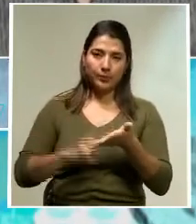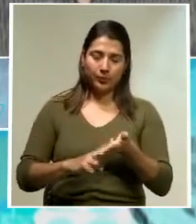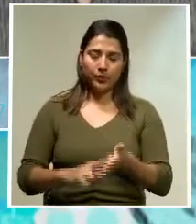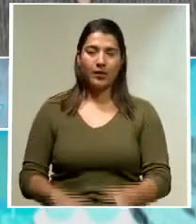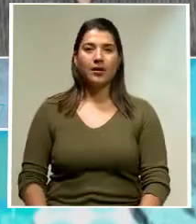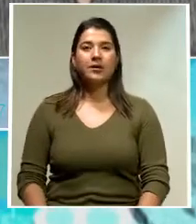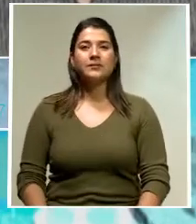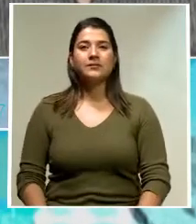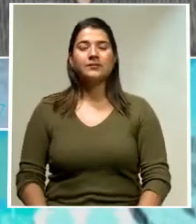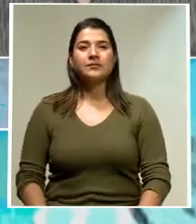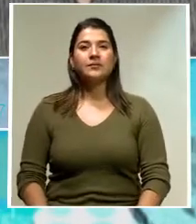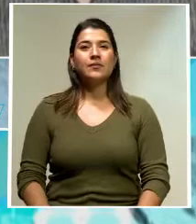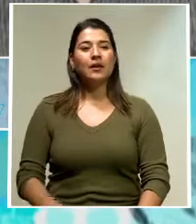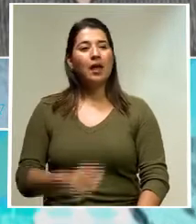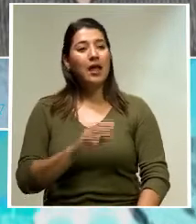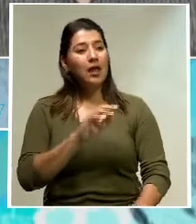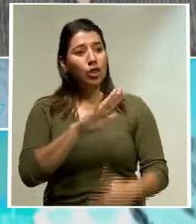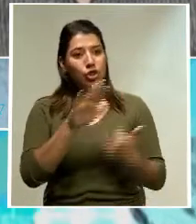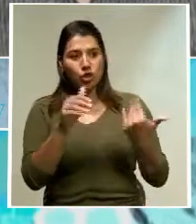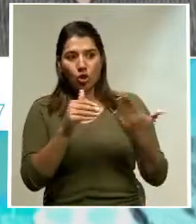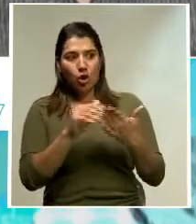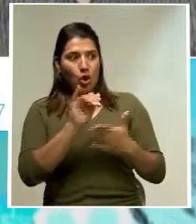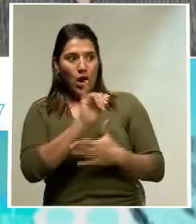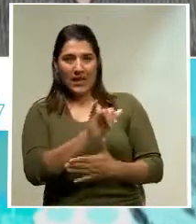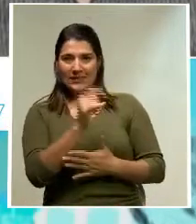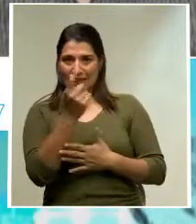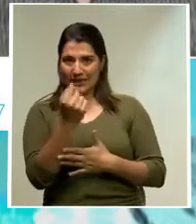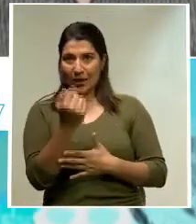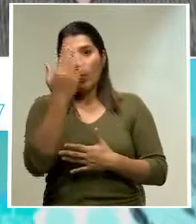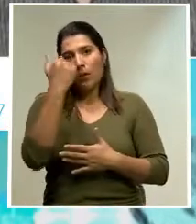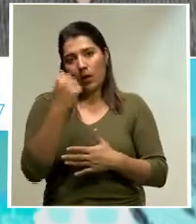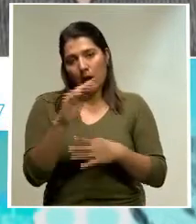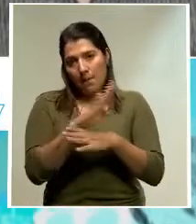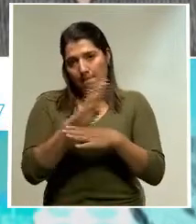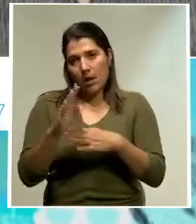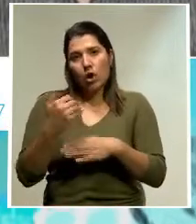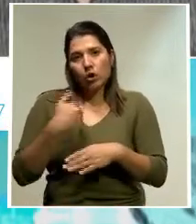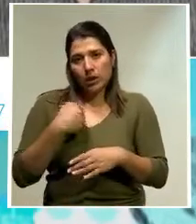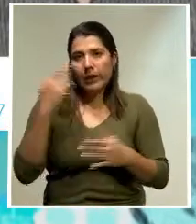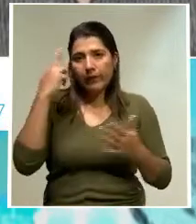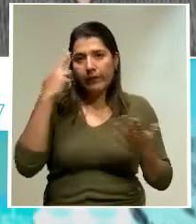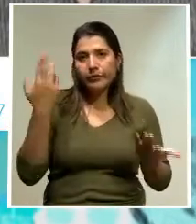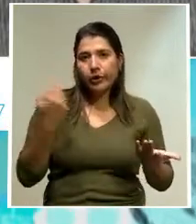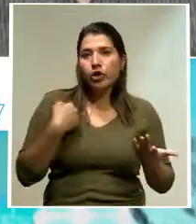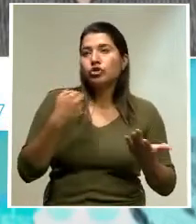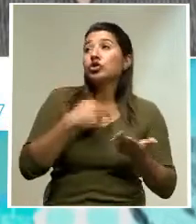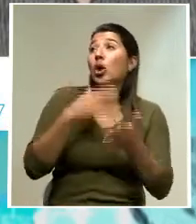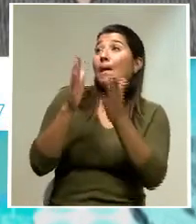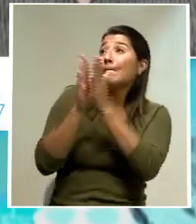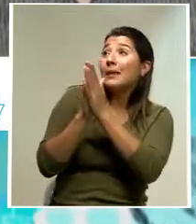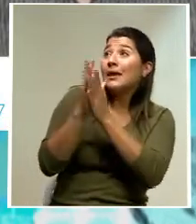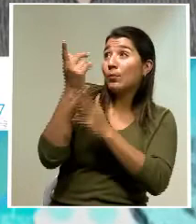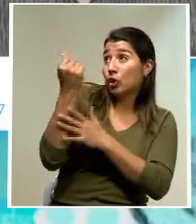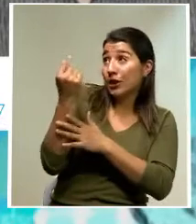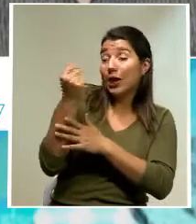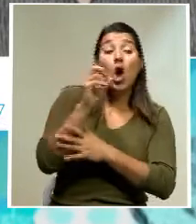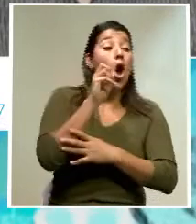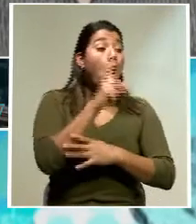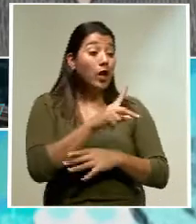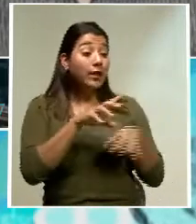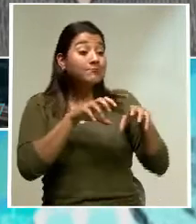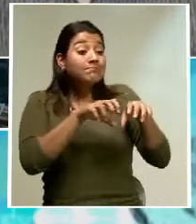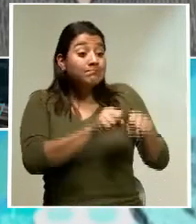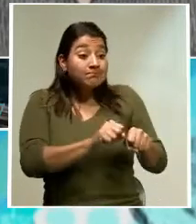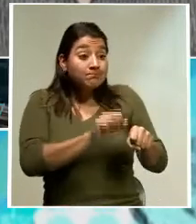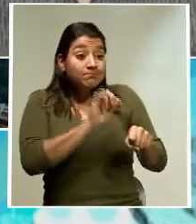toda esa enorme suma de dinero, porque el banco tiene razón, le pedimos el dinero, lo reserva, lo tiene apartado y no